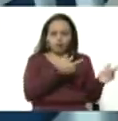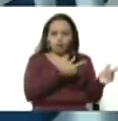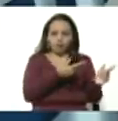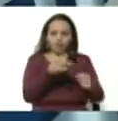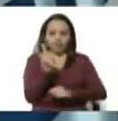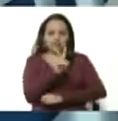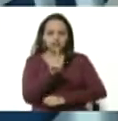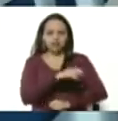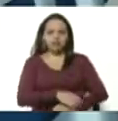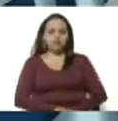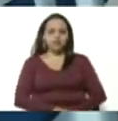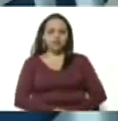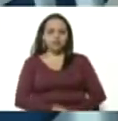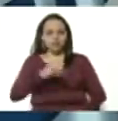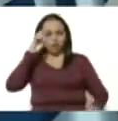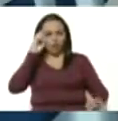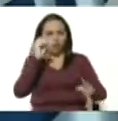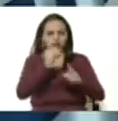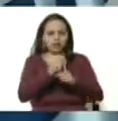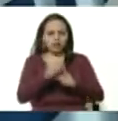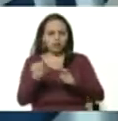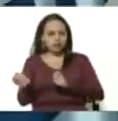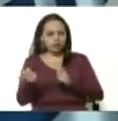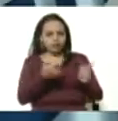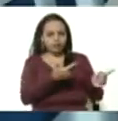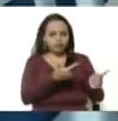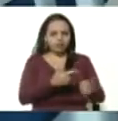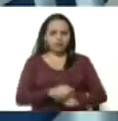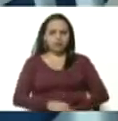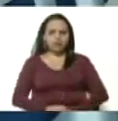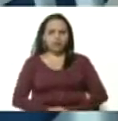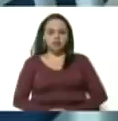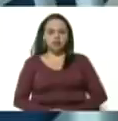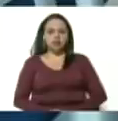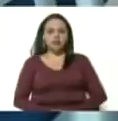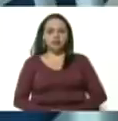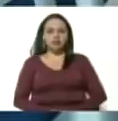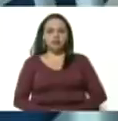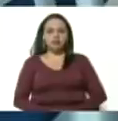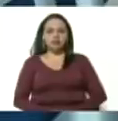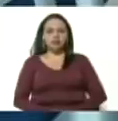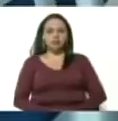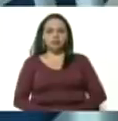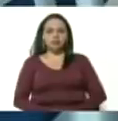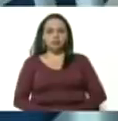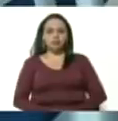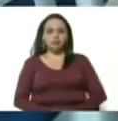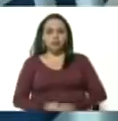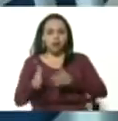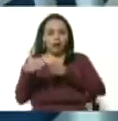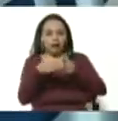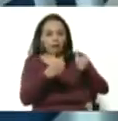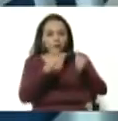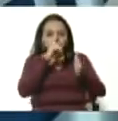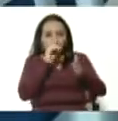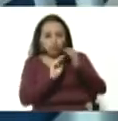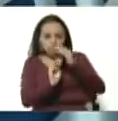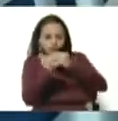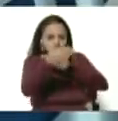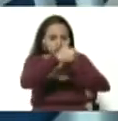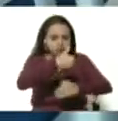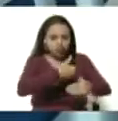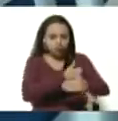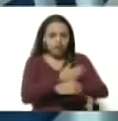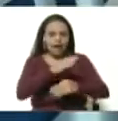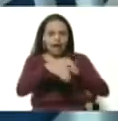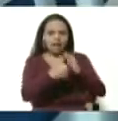Con la finalidad de ingresarlos al territorio venezolano y de